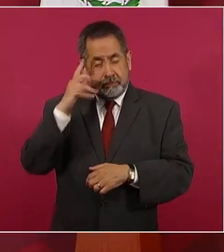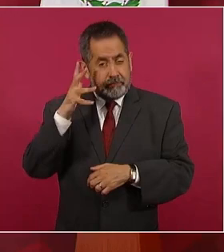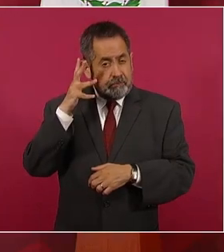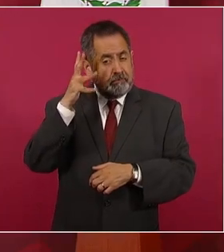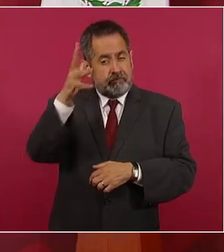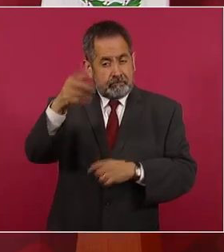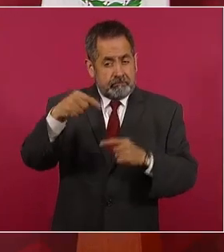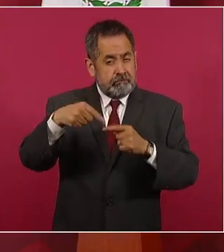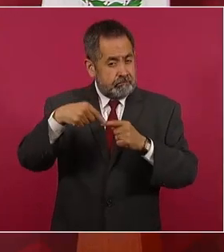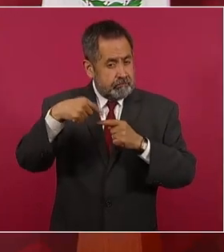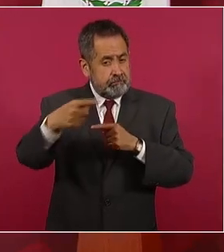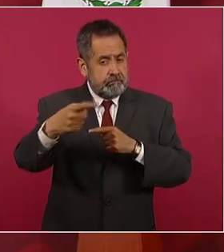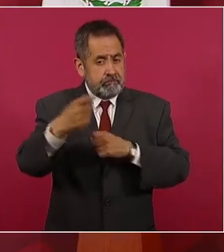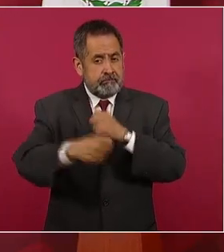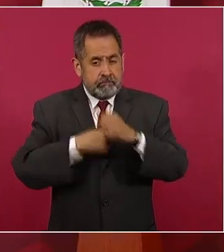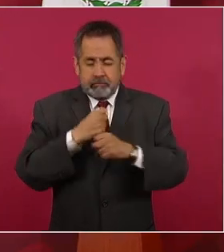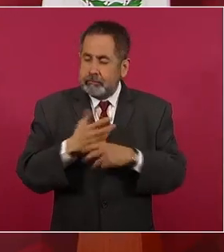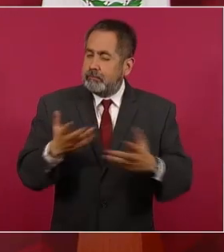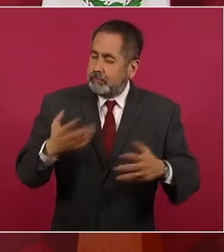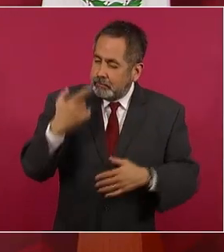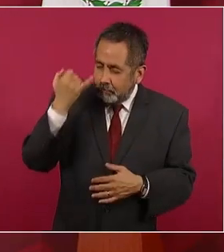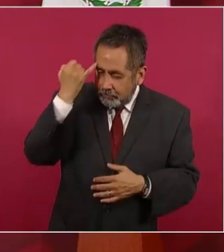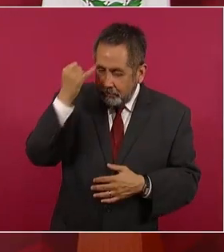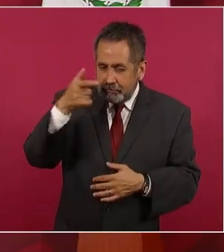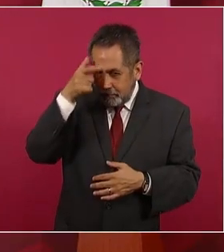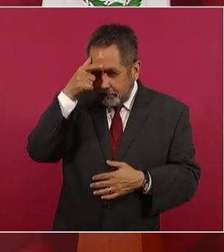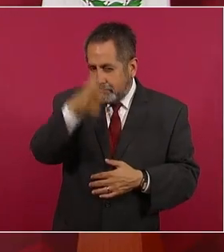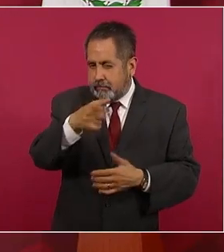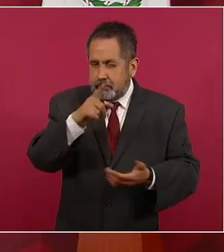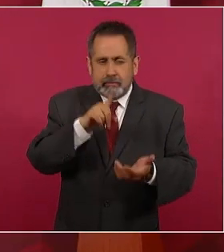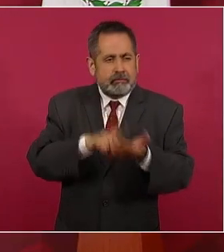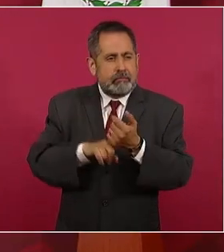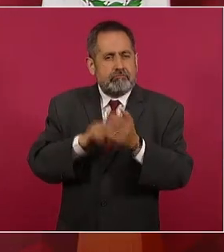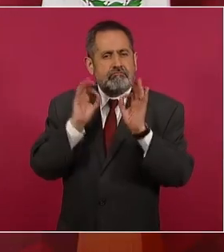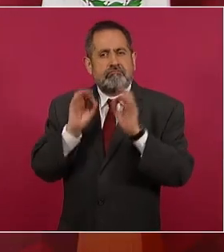fíjense lo profético,